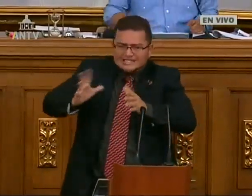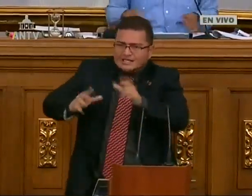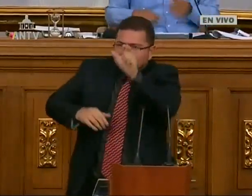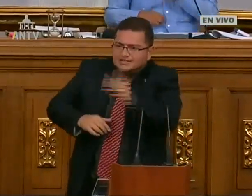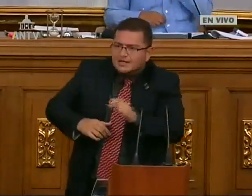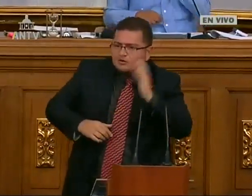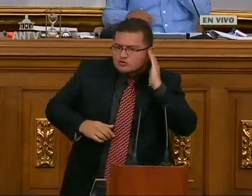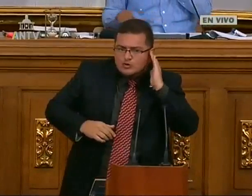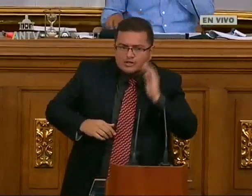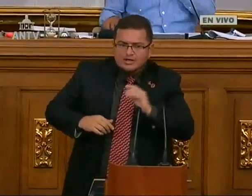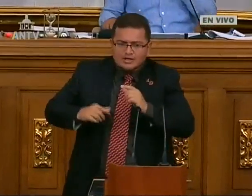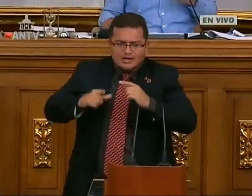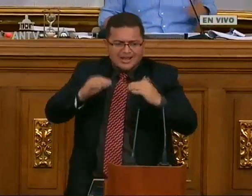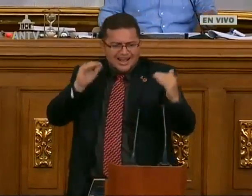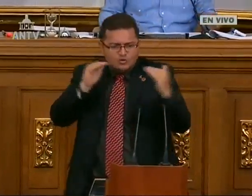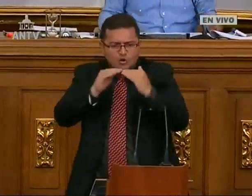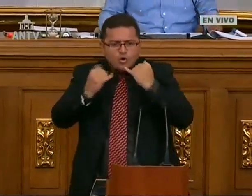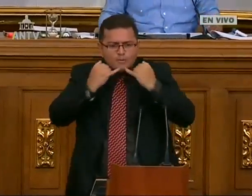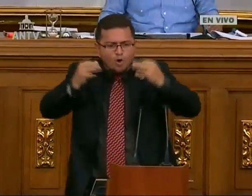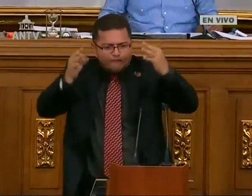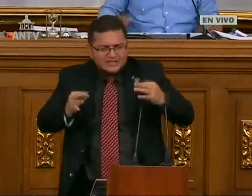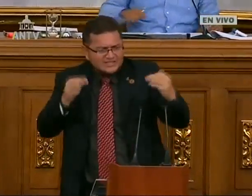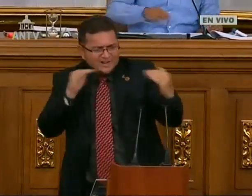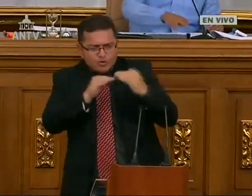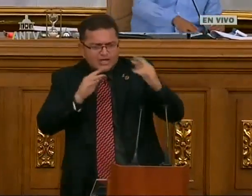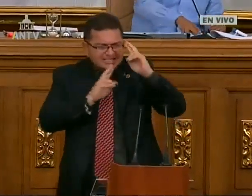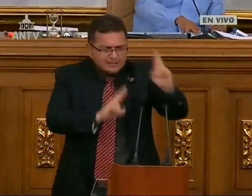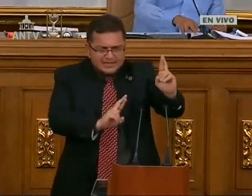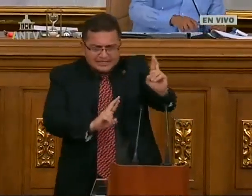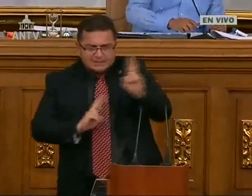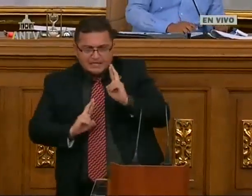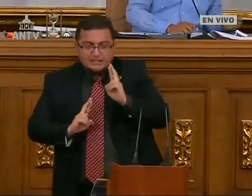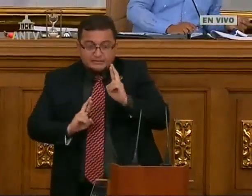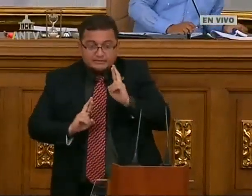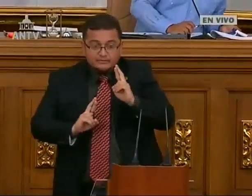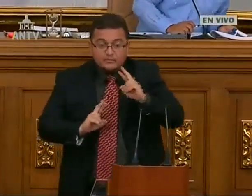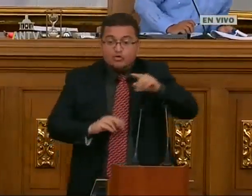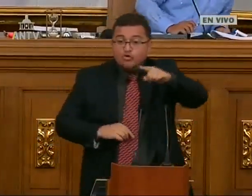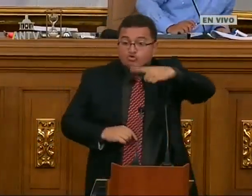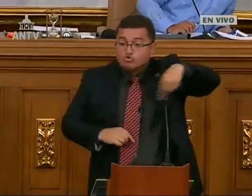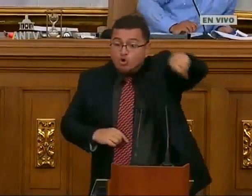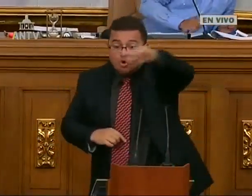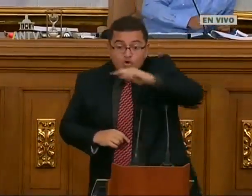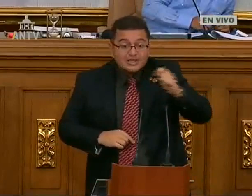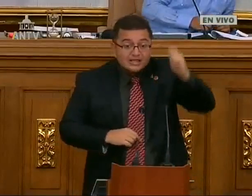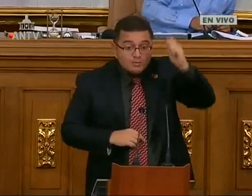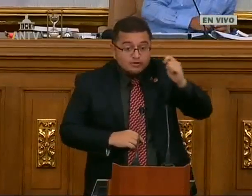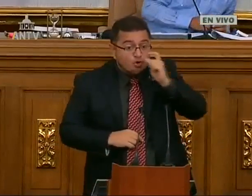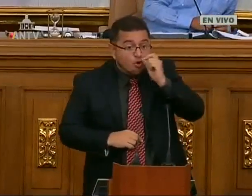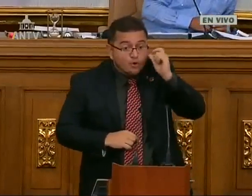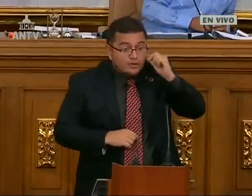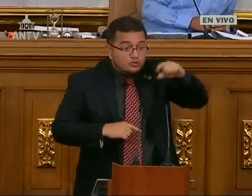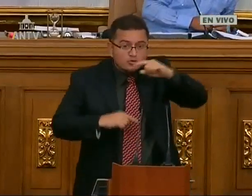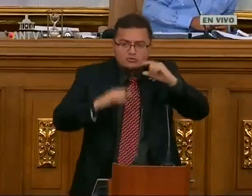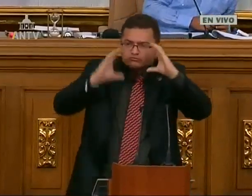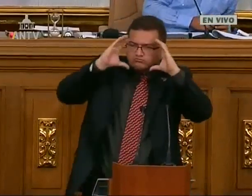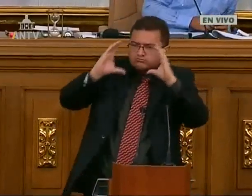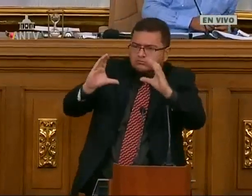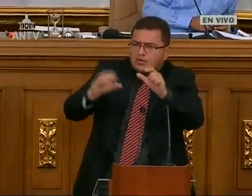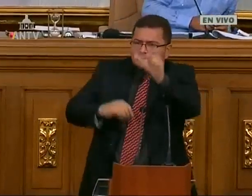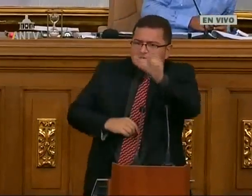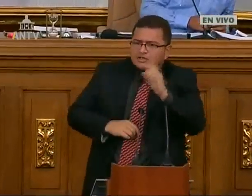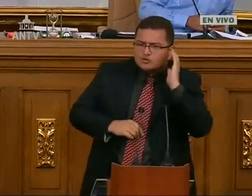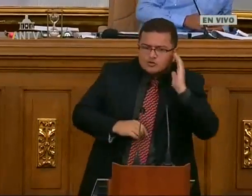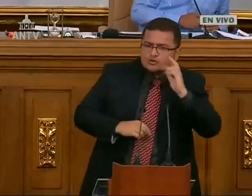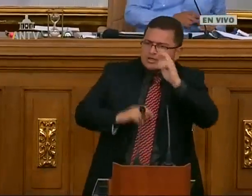Como Persona Sorda Que se Le dé Ese Estatus A La Lengua De Señas Como Lengua Oficial Del País Y